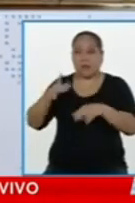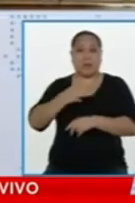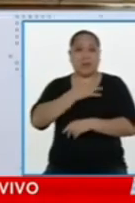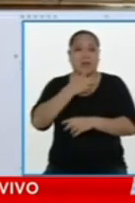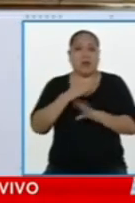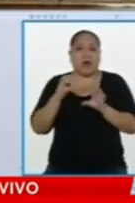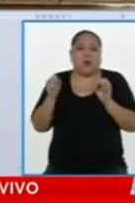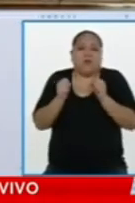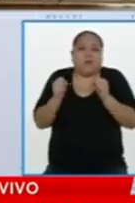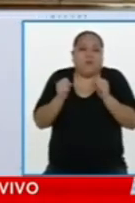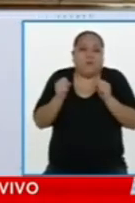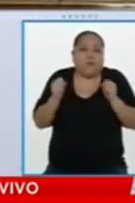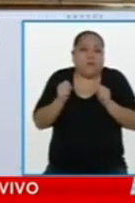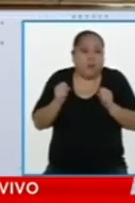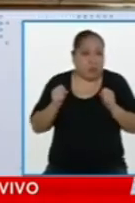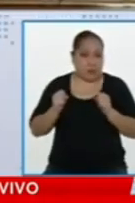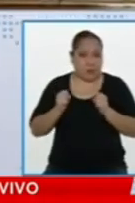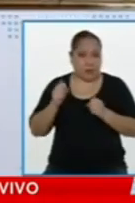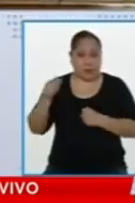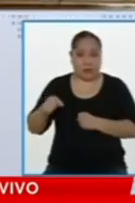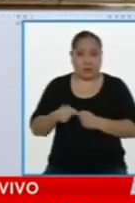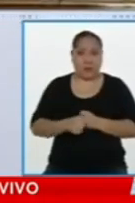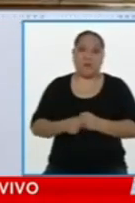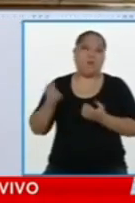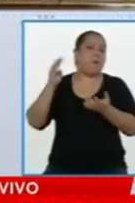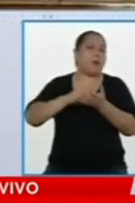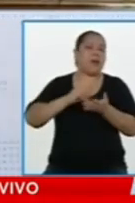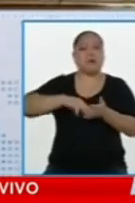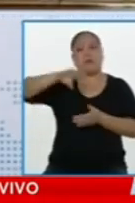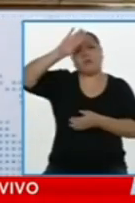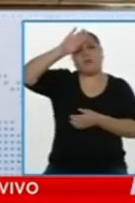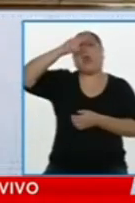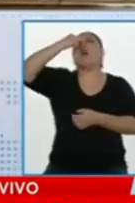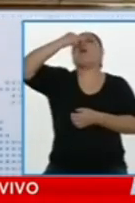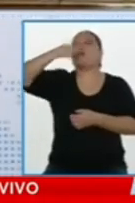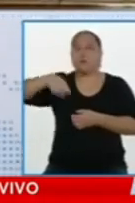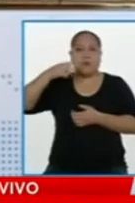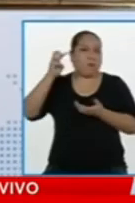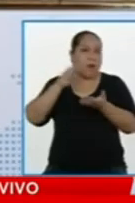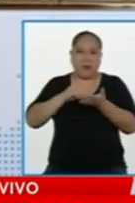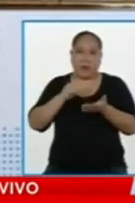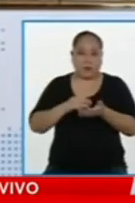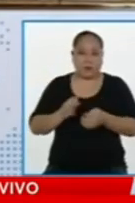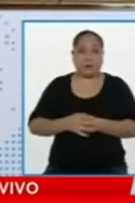porque hay que entender bien esta salida. Por un lado,